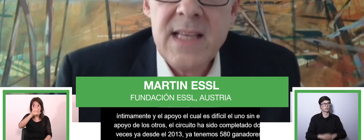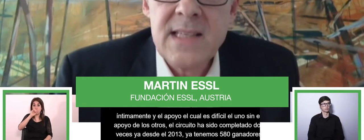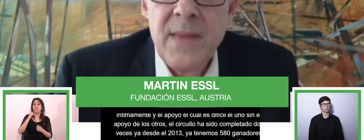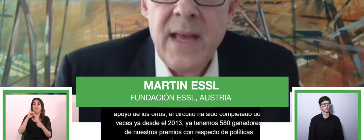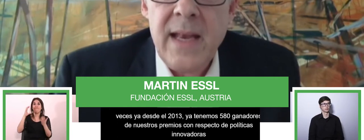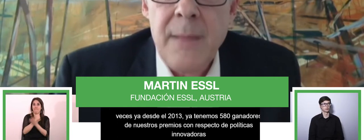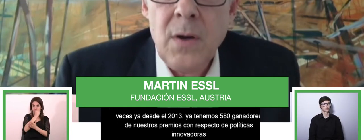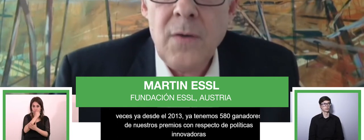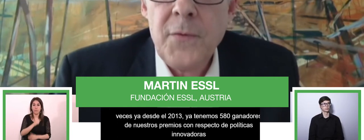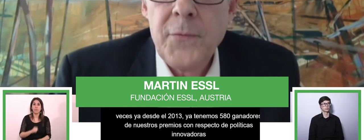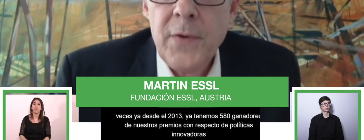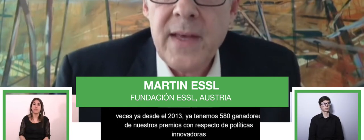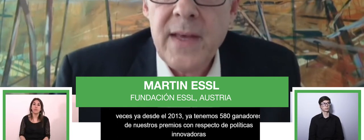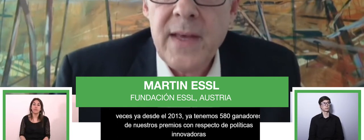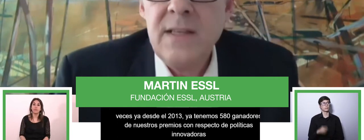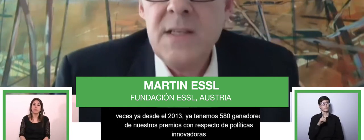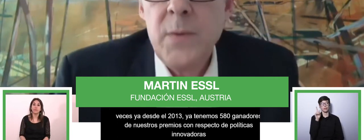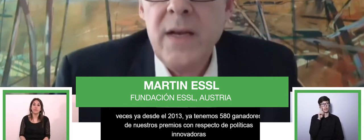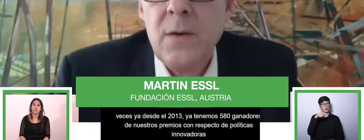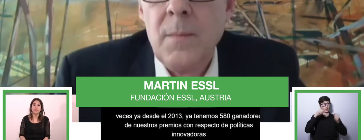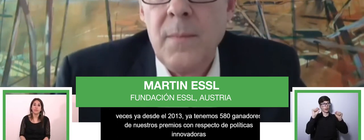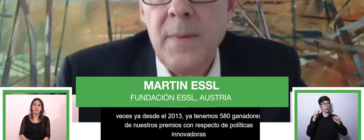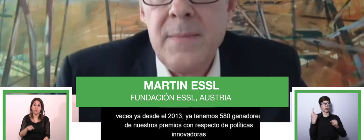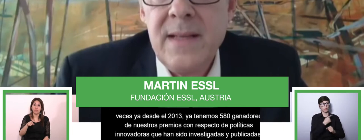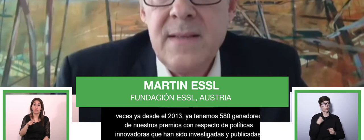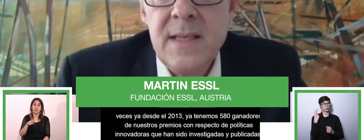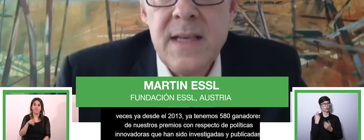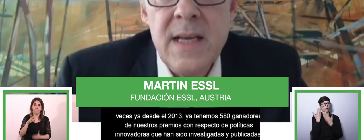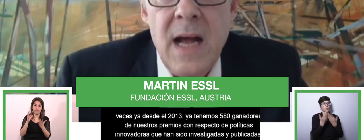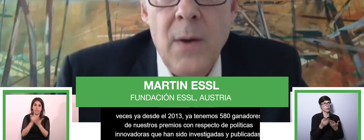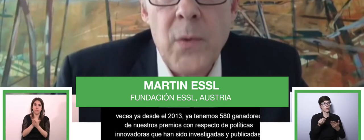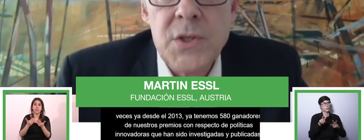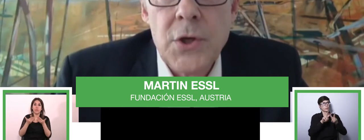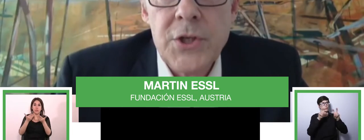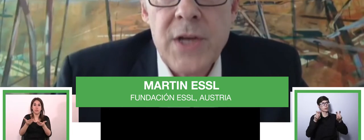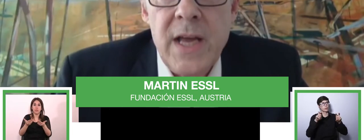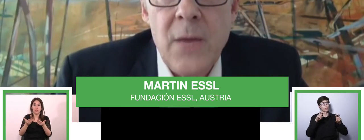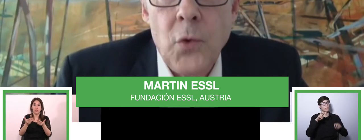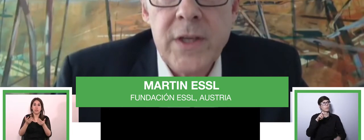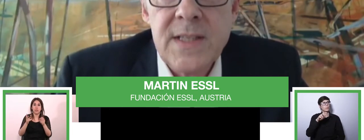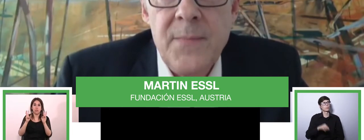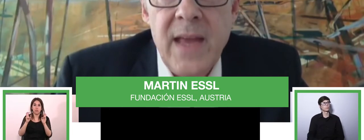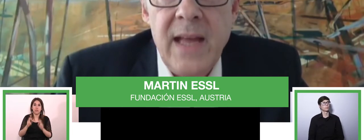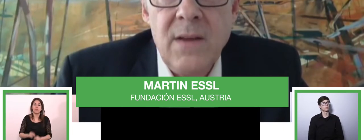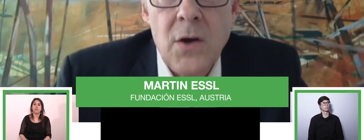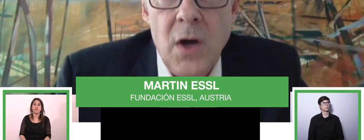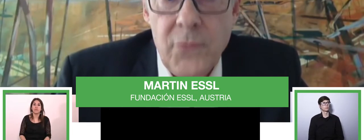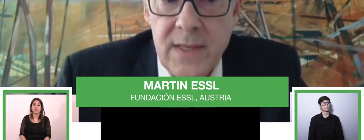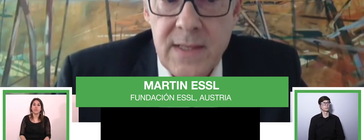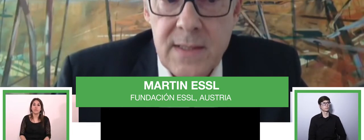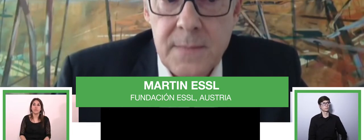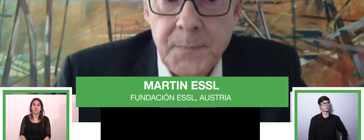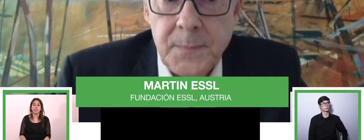publicadas. En los últimos años, cierta cantidad de actividades serán completadas respecto a nuestra